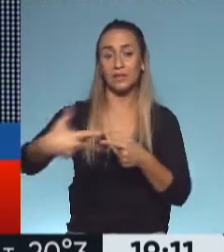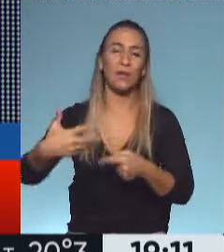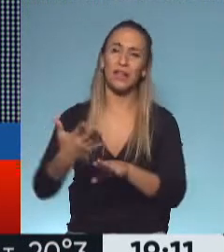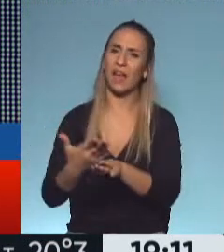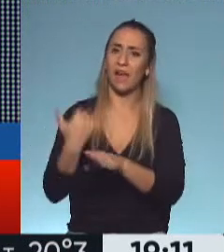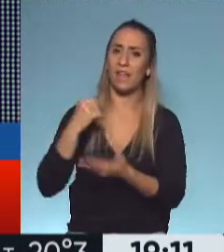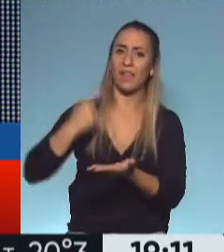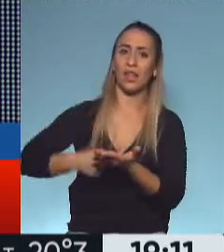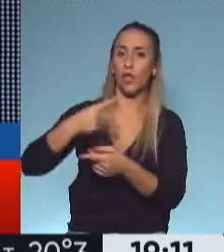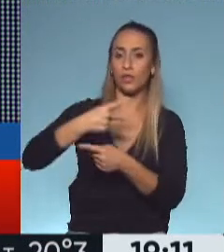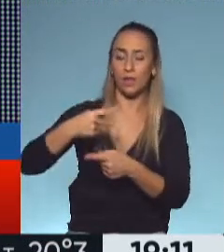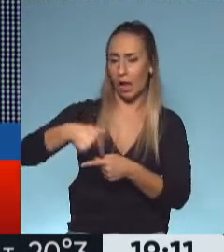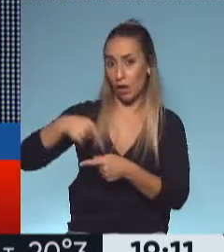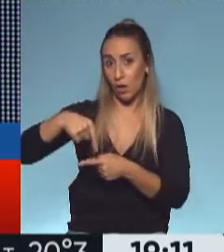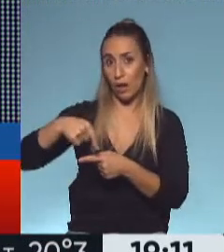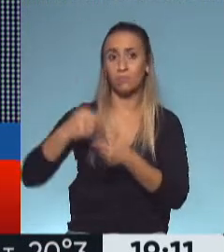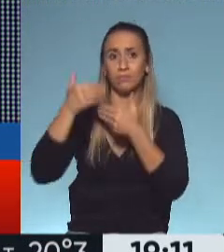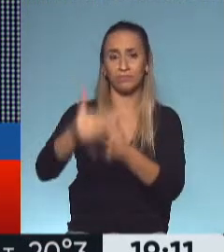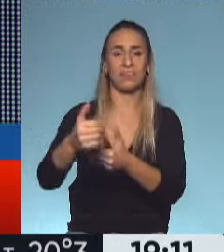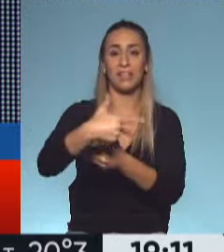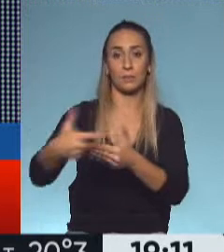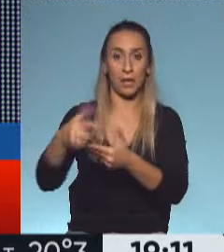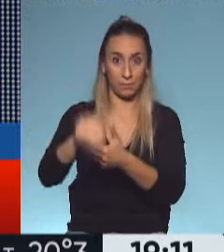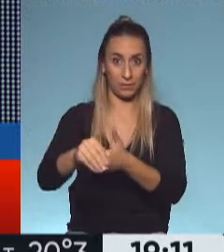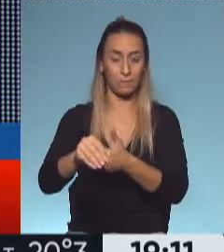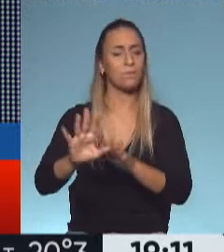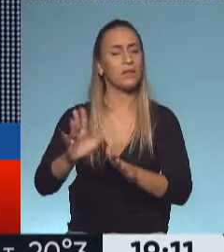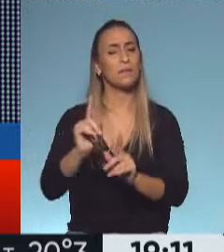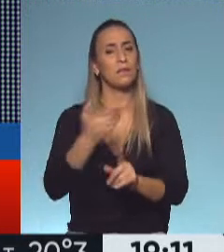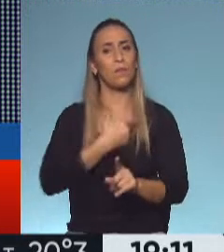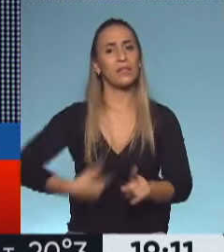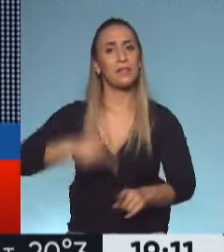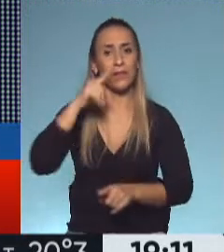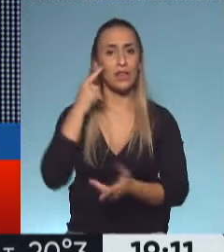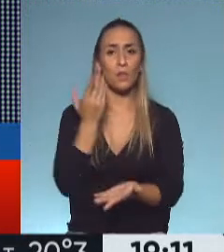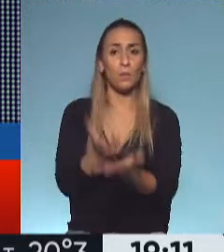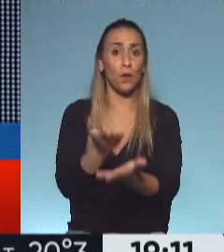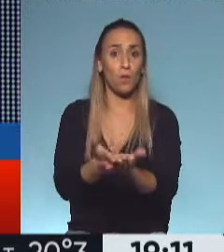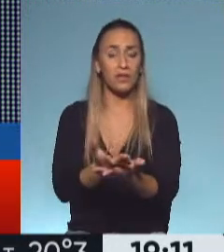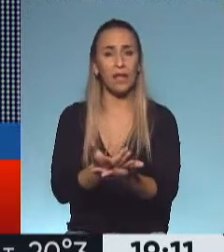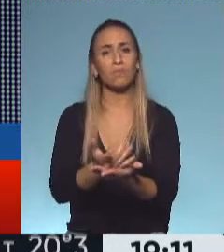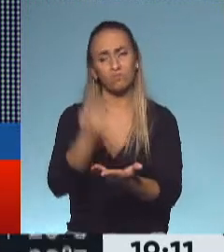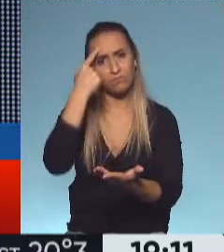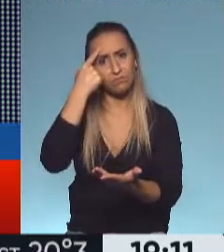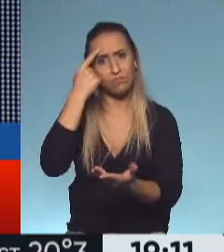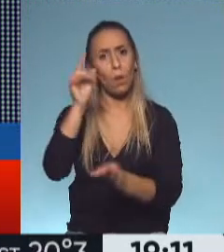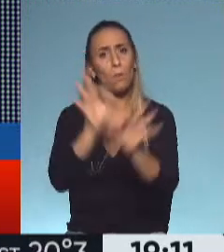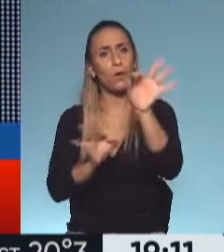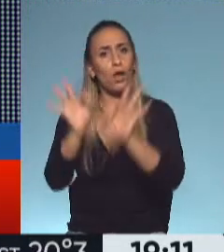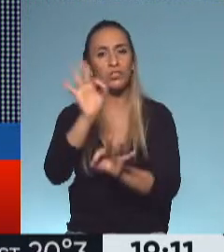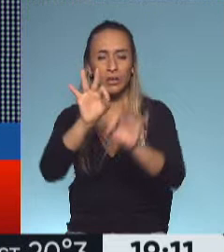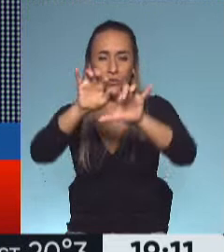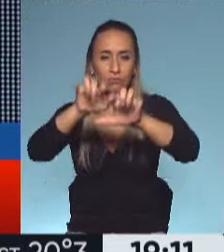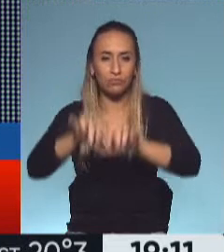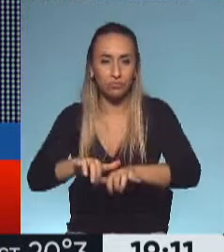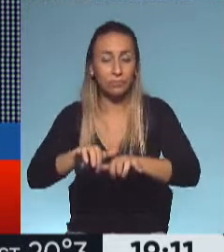el último, es la aparición de esta propuesta del presidente Alberto Fernández de enviar un proyecto de ley al Congreso de la Nación que determine